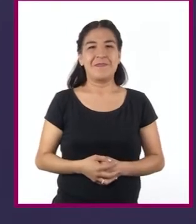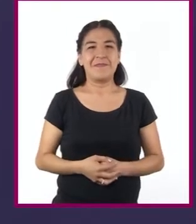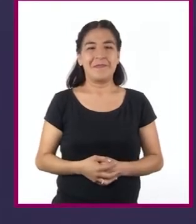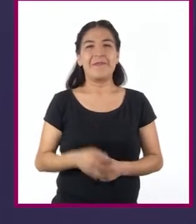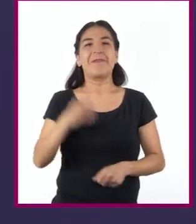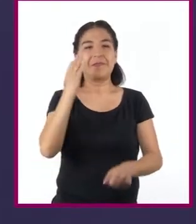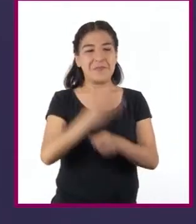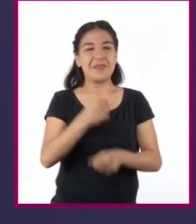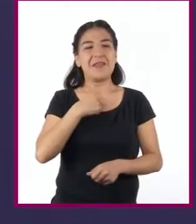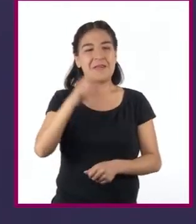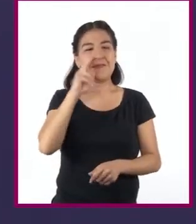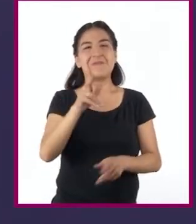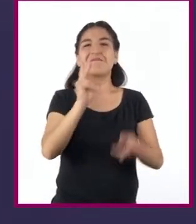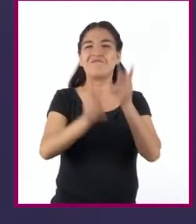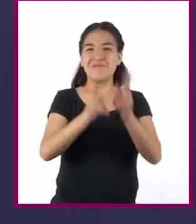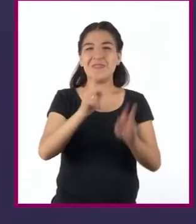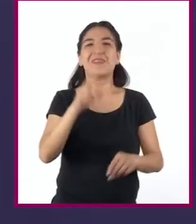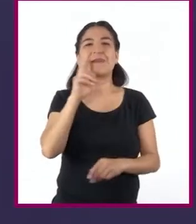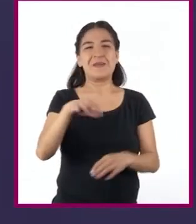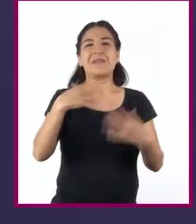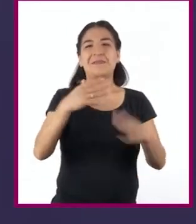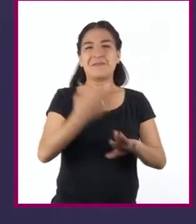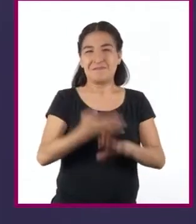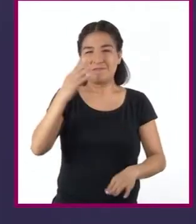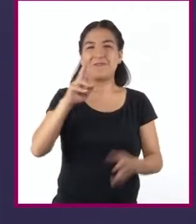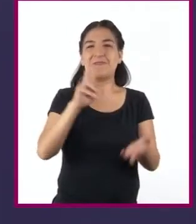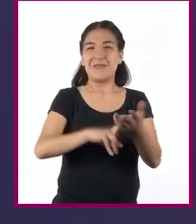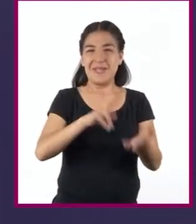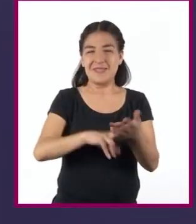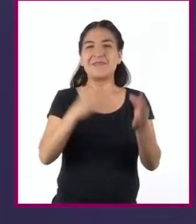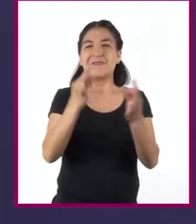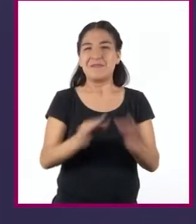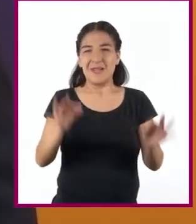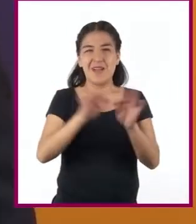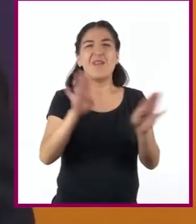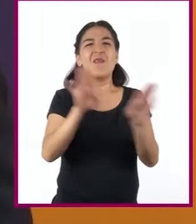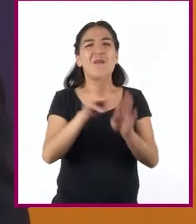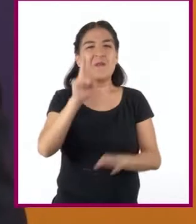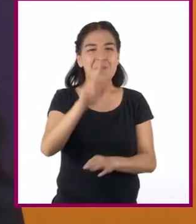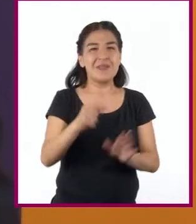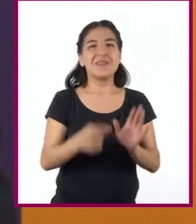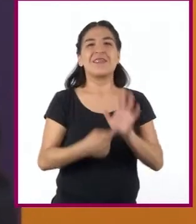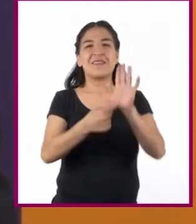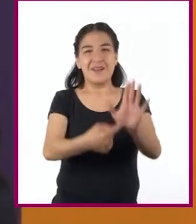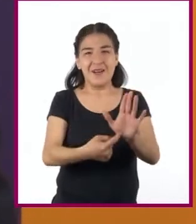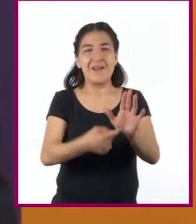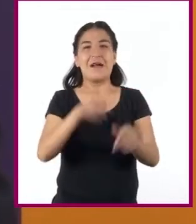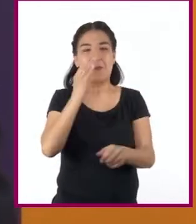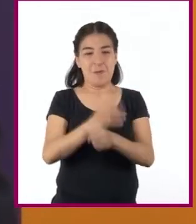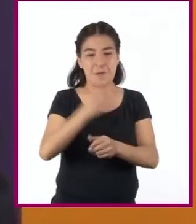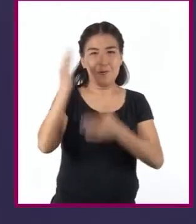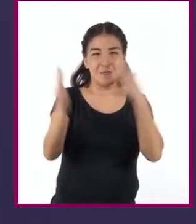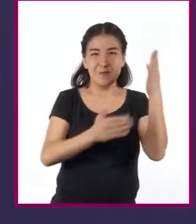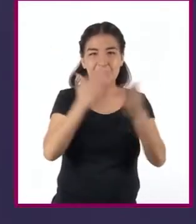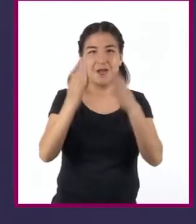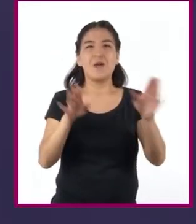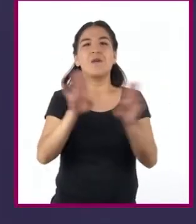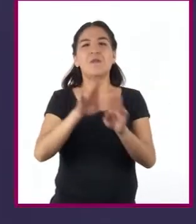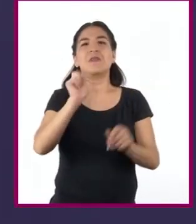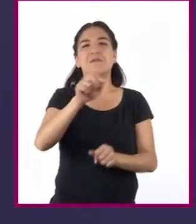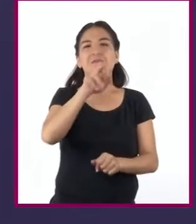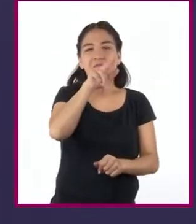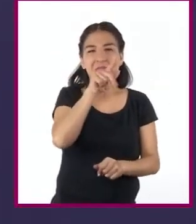parece que ha sido una plática muy valiosa porque nos muestra cómo esto que hoy estudiamos ha sido una